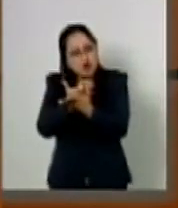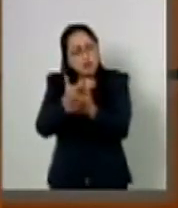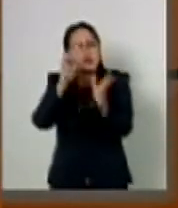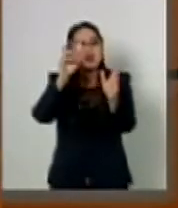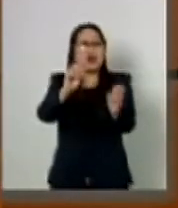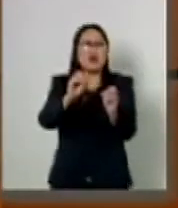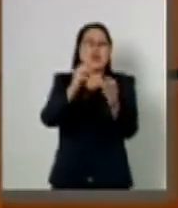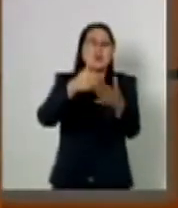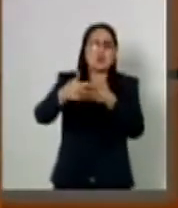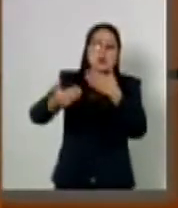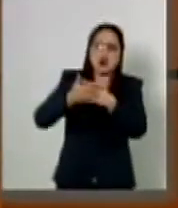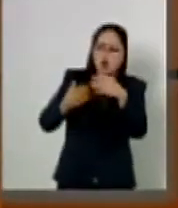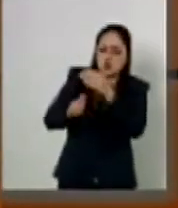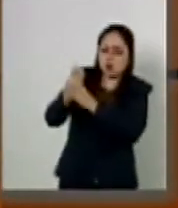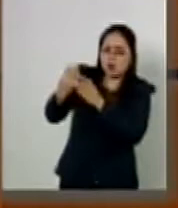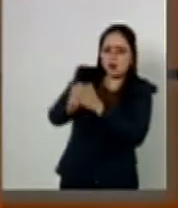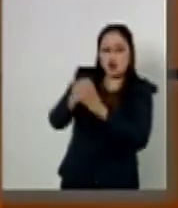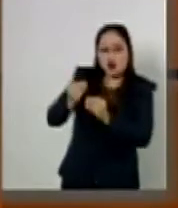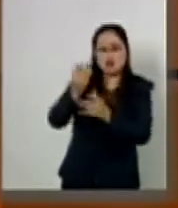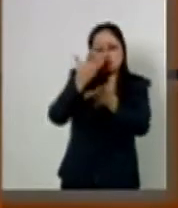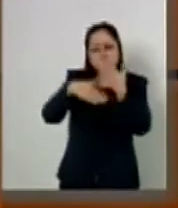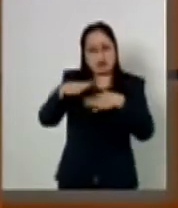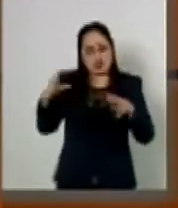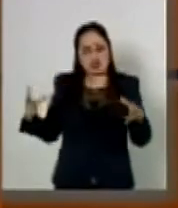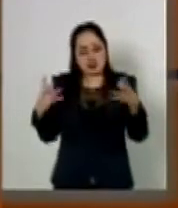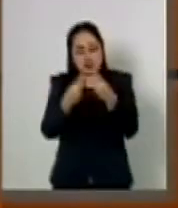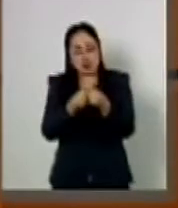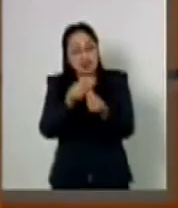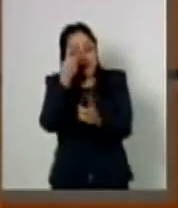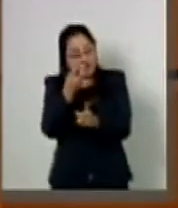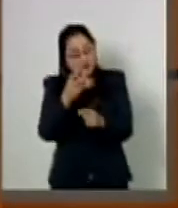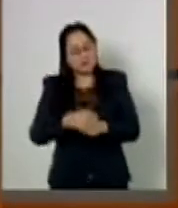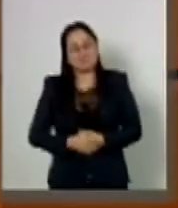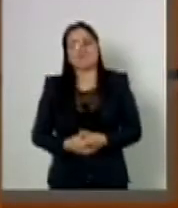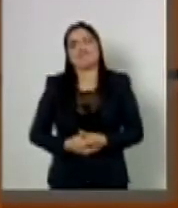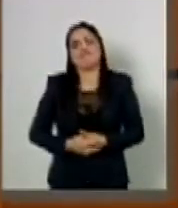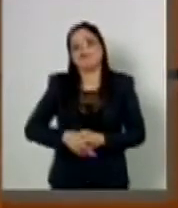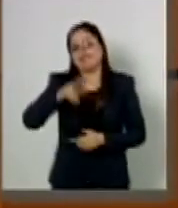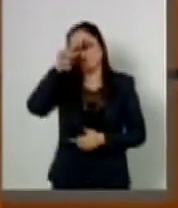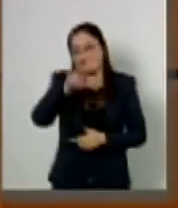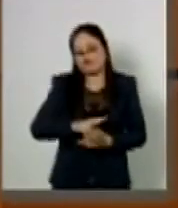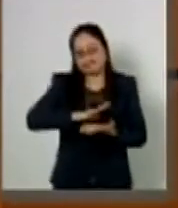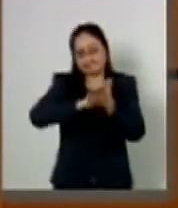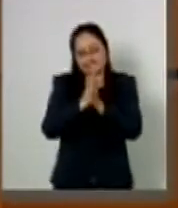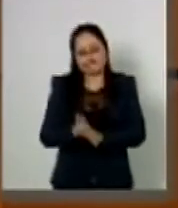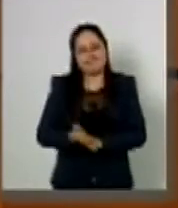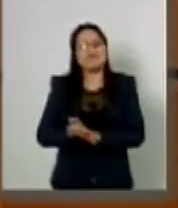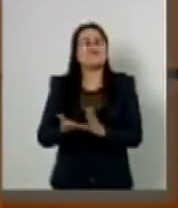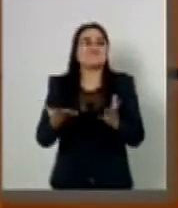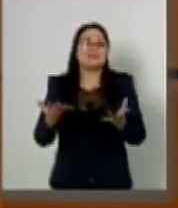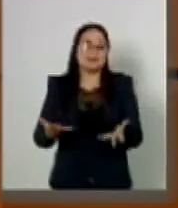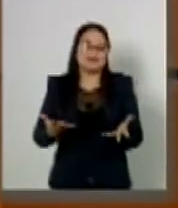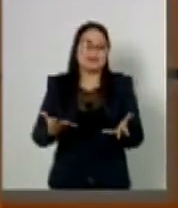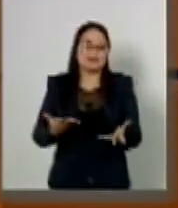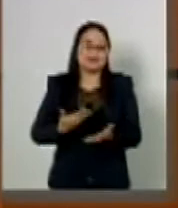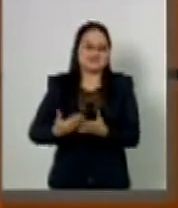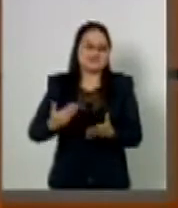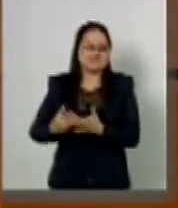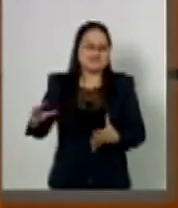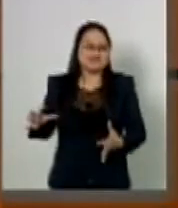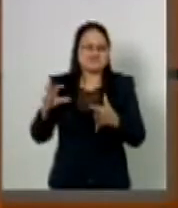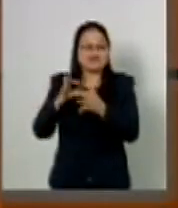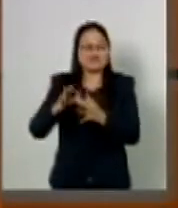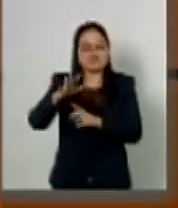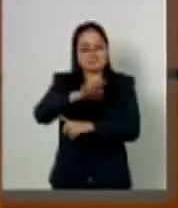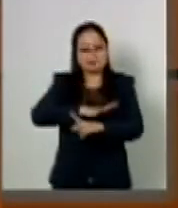con modernidad y con desarrollo en una palabra. Pero la realidad es otra. Estamos frente a un escenario